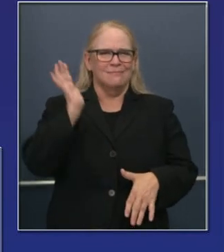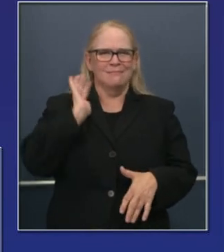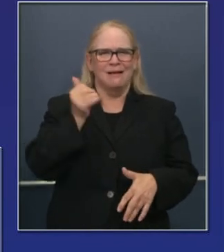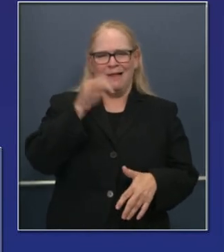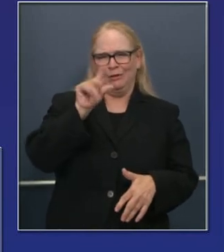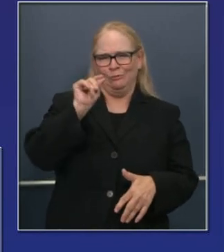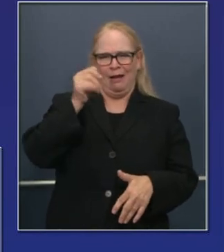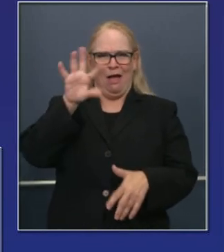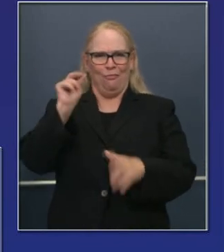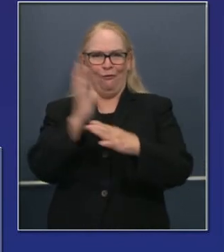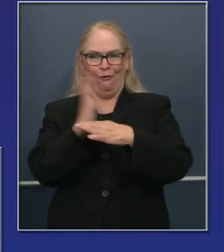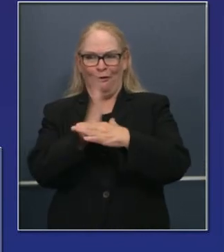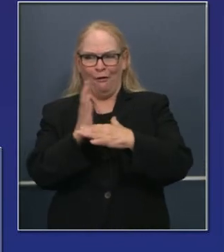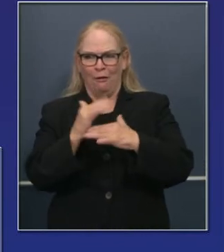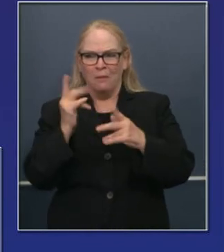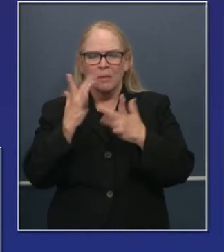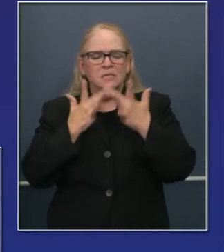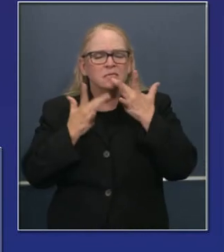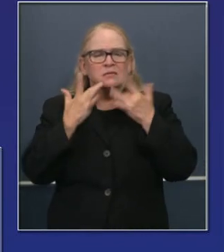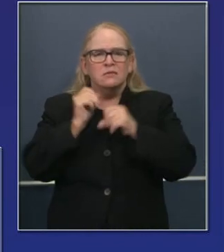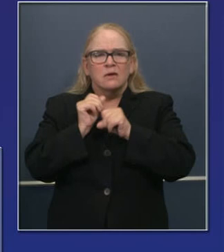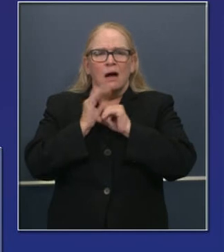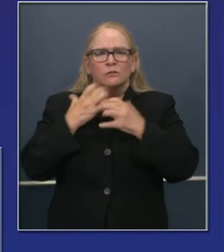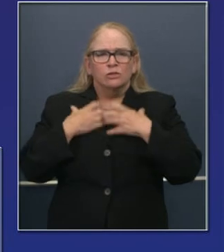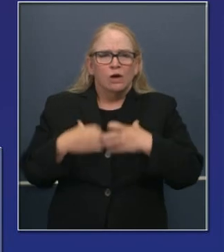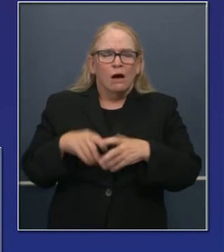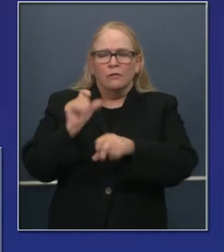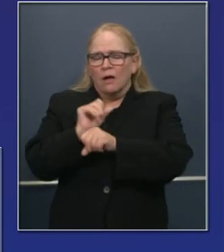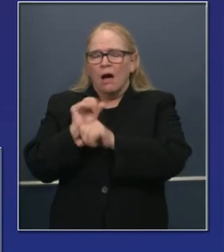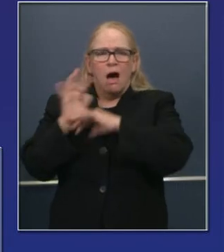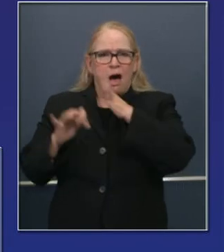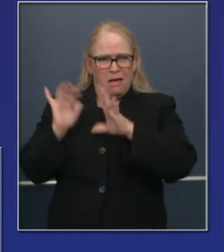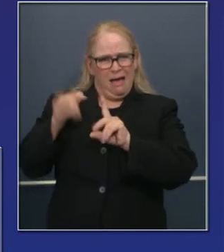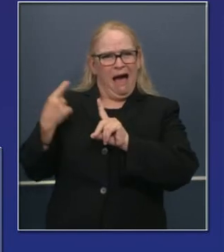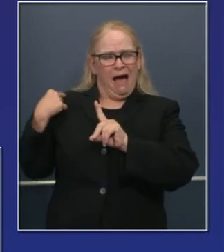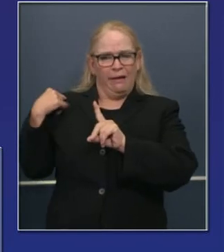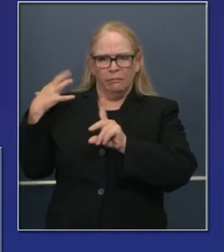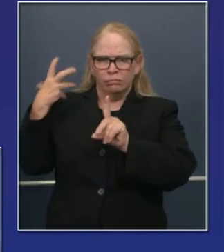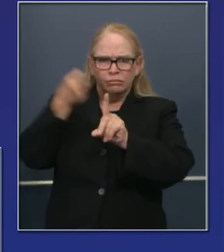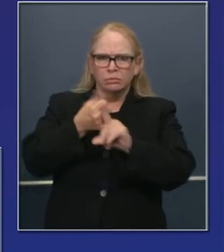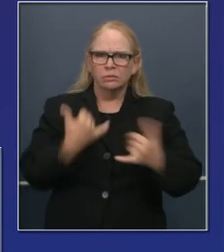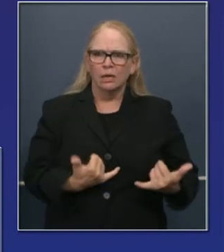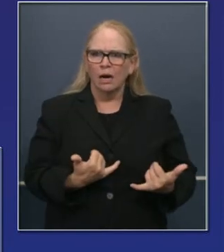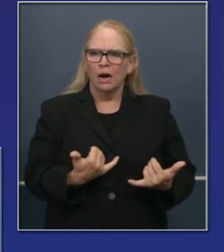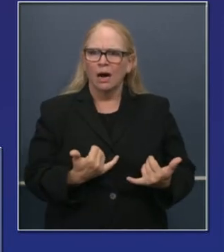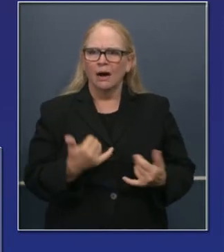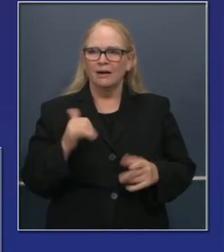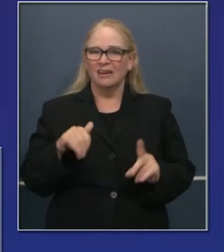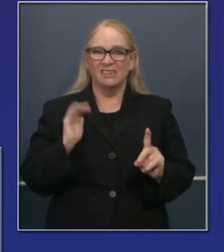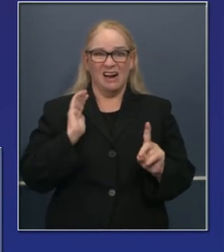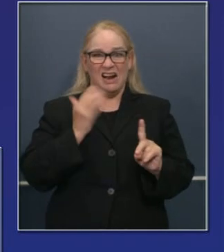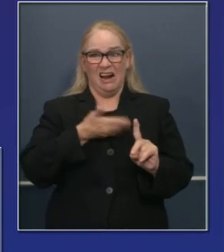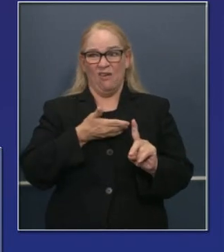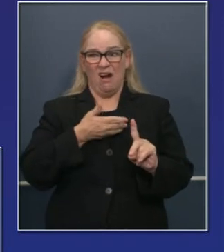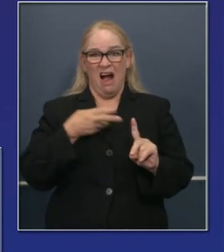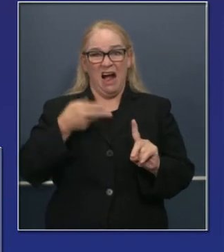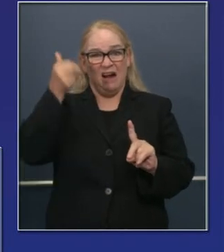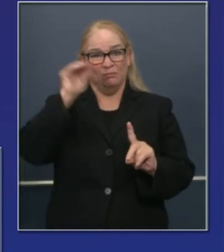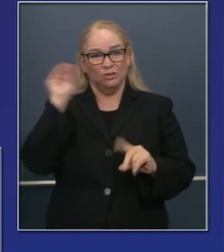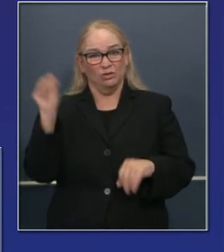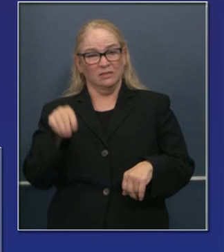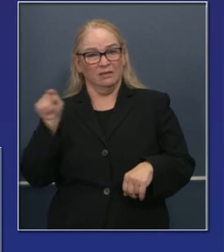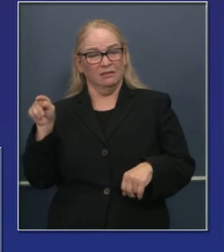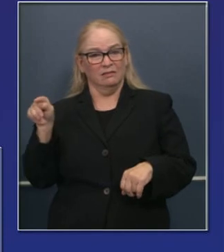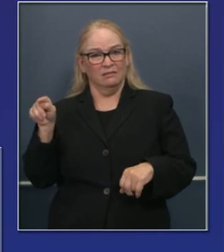buscan empleo completo y tienen empleo por hora solamente, esas cifras son considerablemente más altas que las